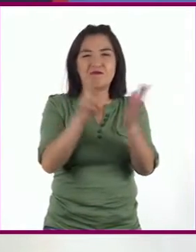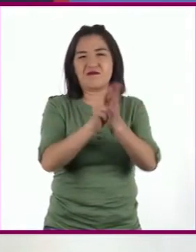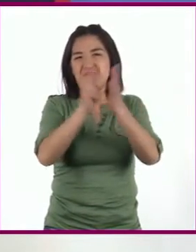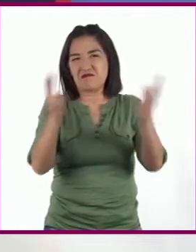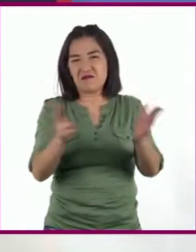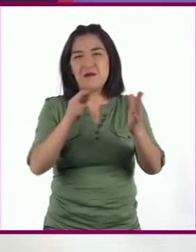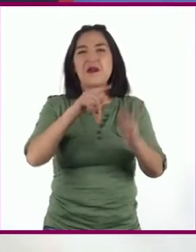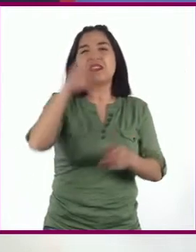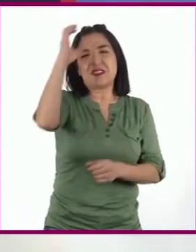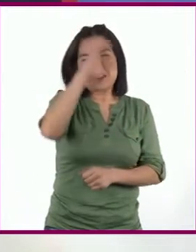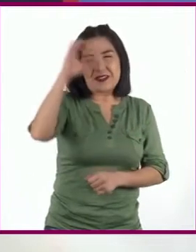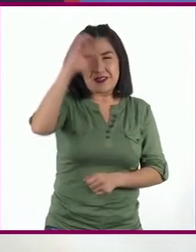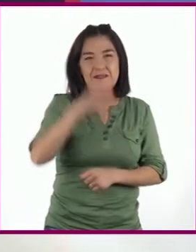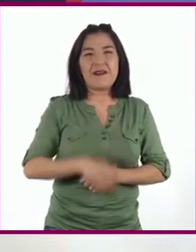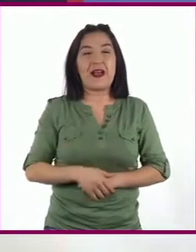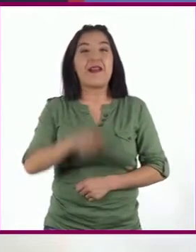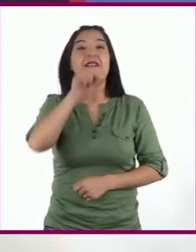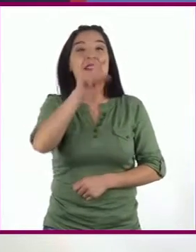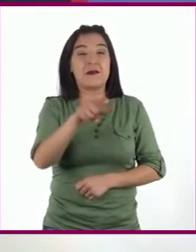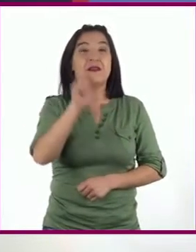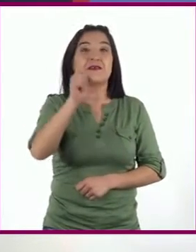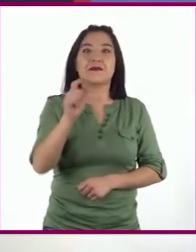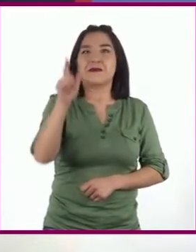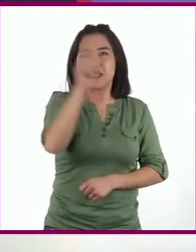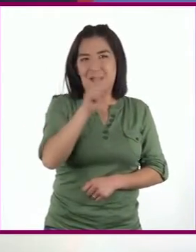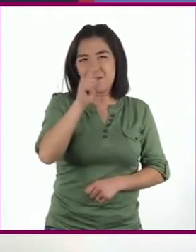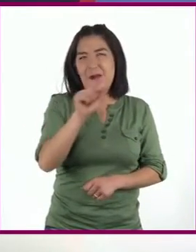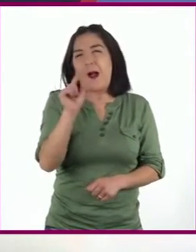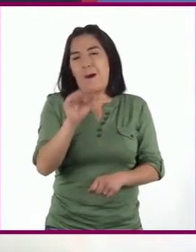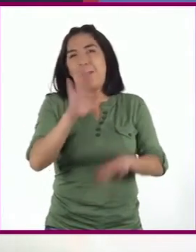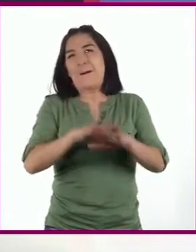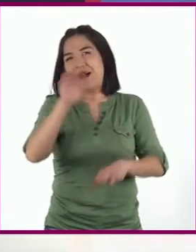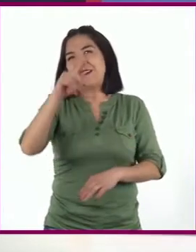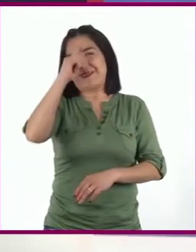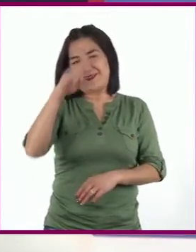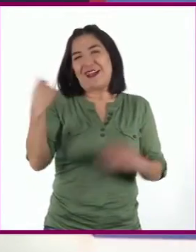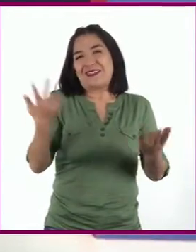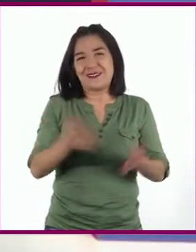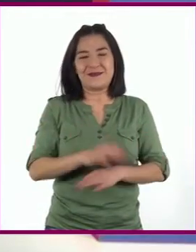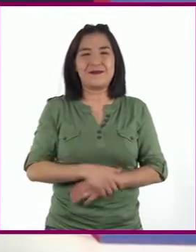divulgación. Y espero en un lenguaje más sencillo.